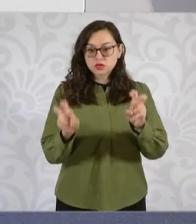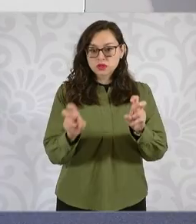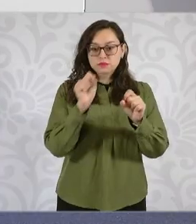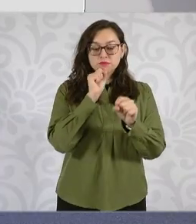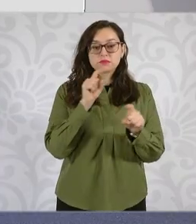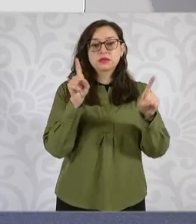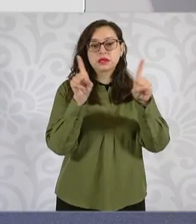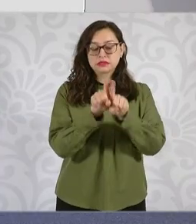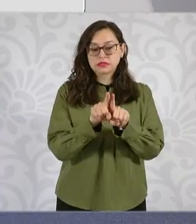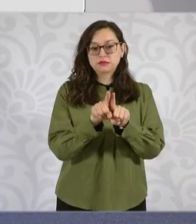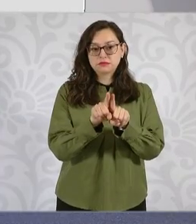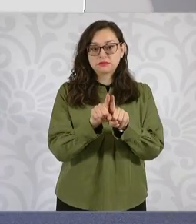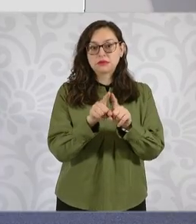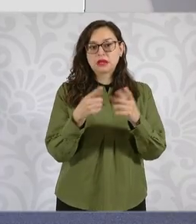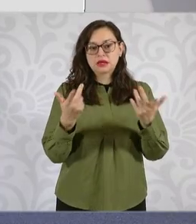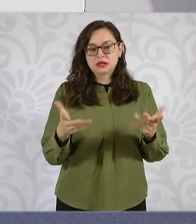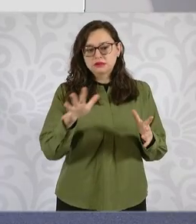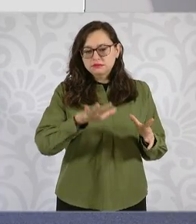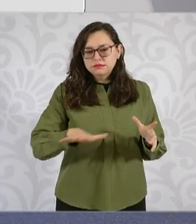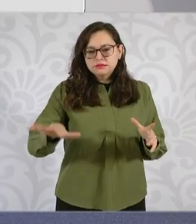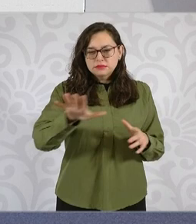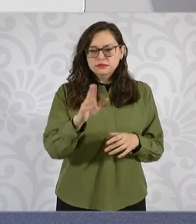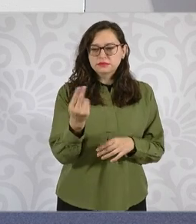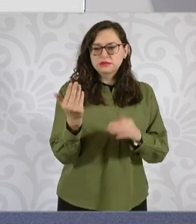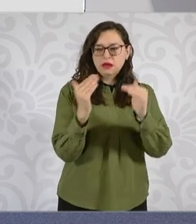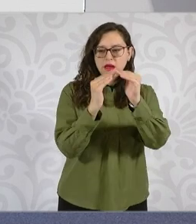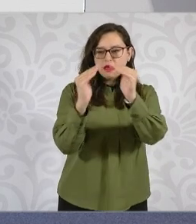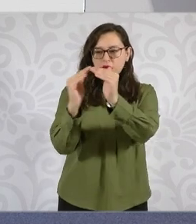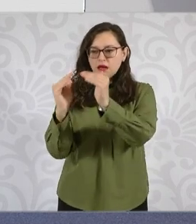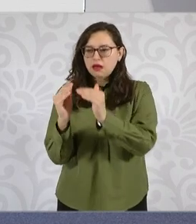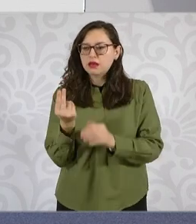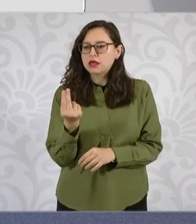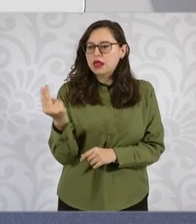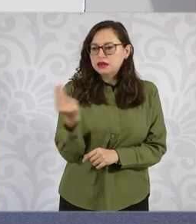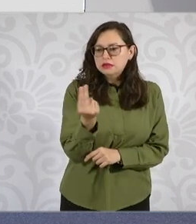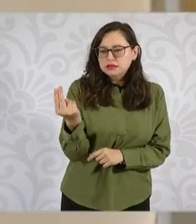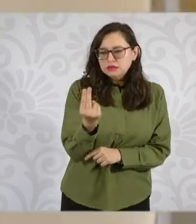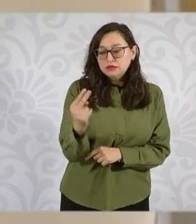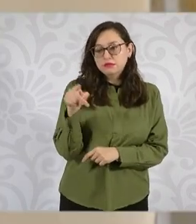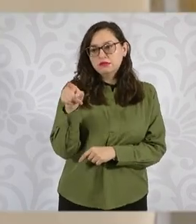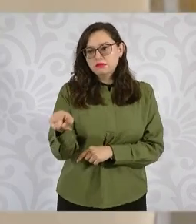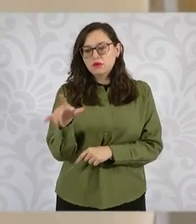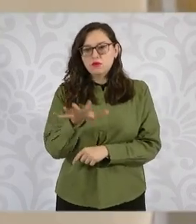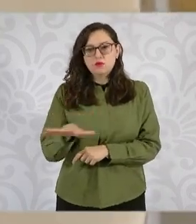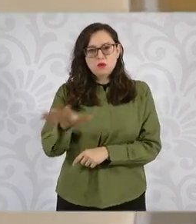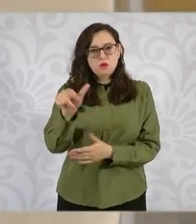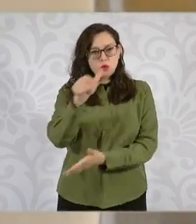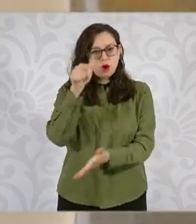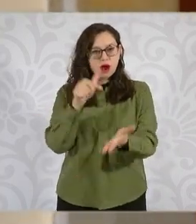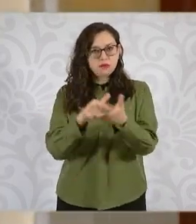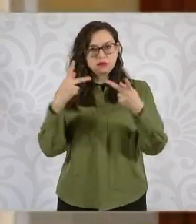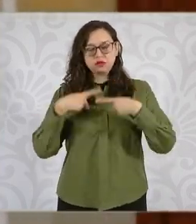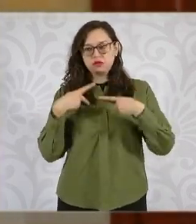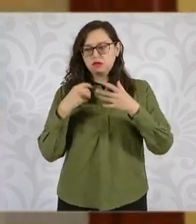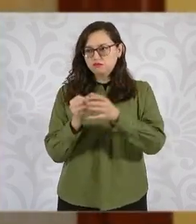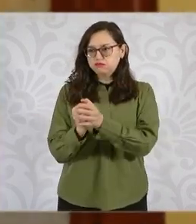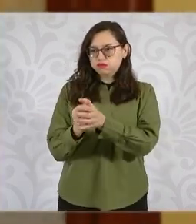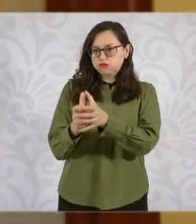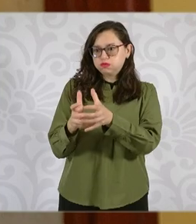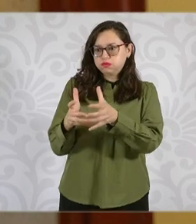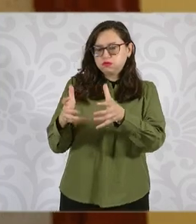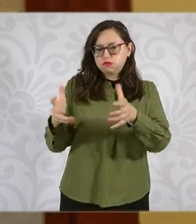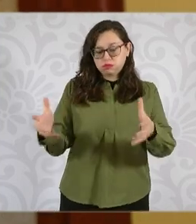se denomina las necesidades de vivienda por crecimiento de la población y se refiere a que para